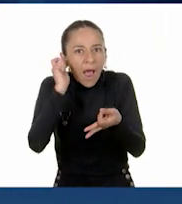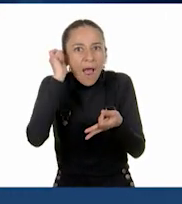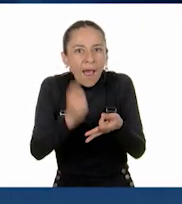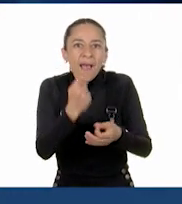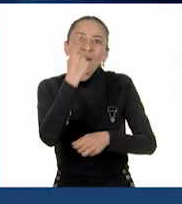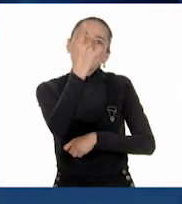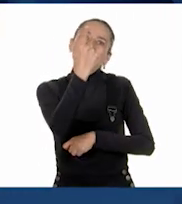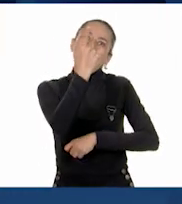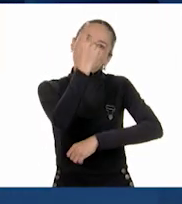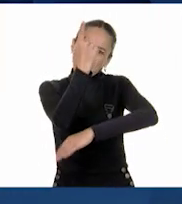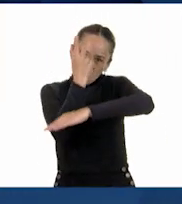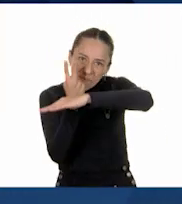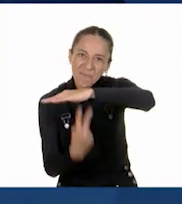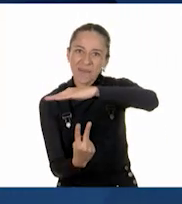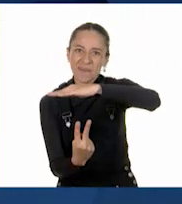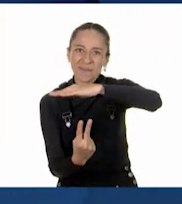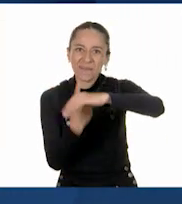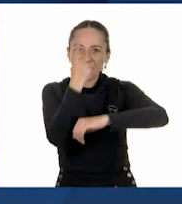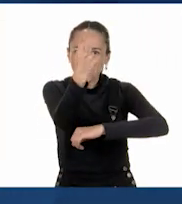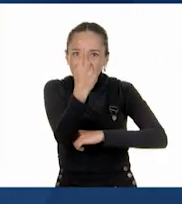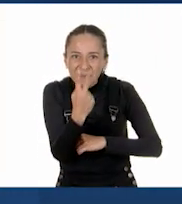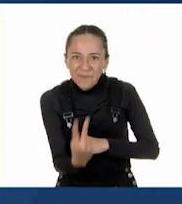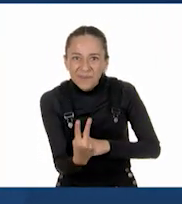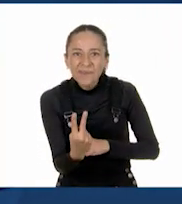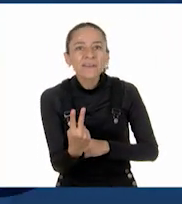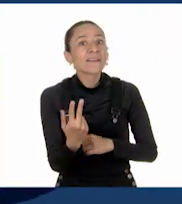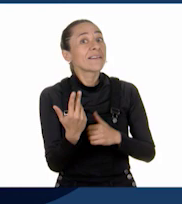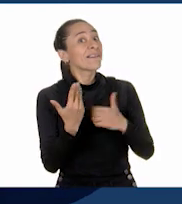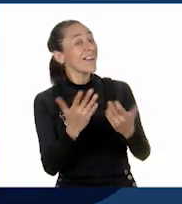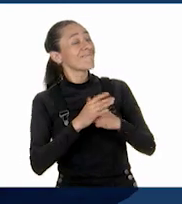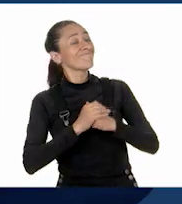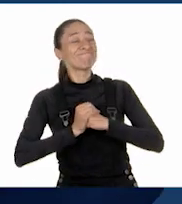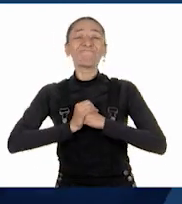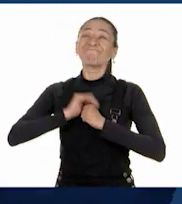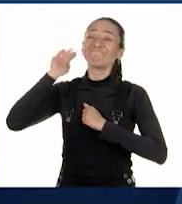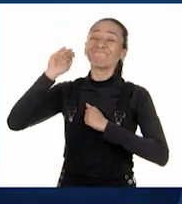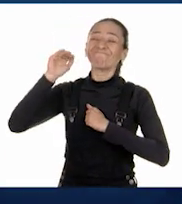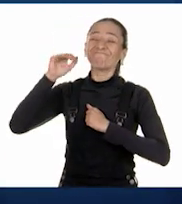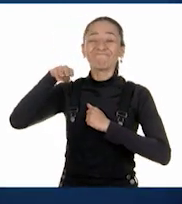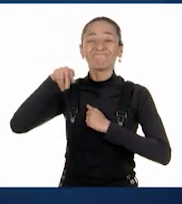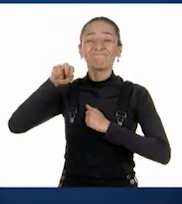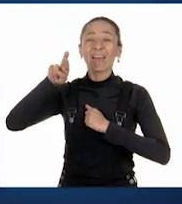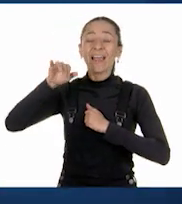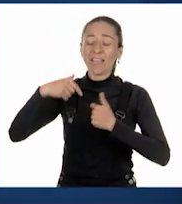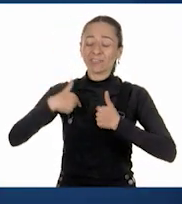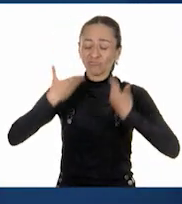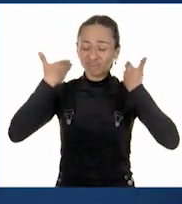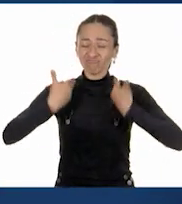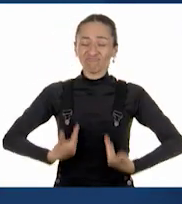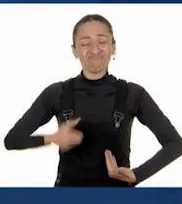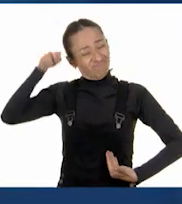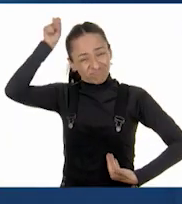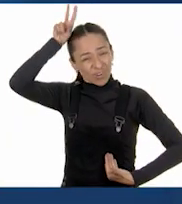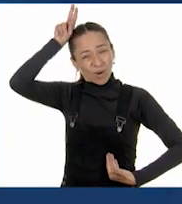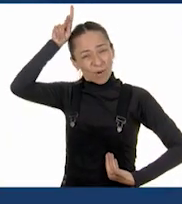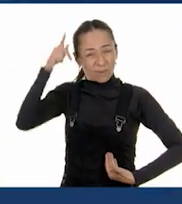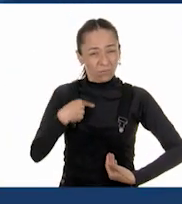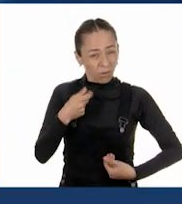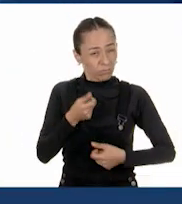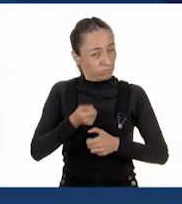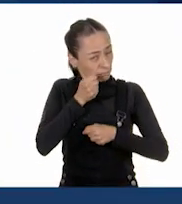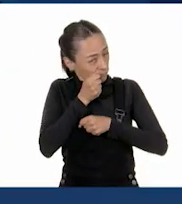así, mi querida María, el inigualable inspector Raulito Holmes y su